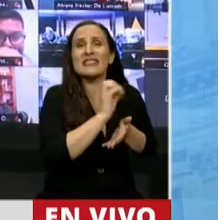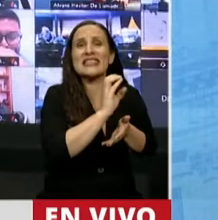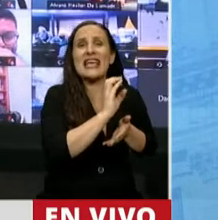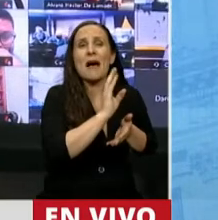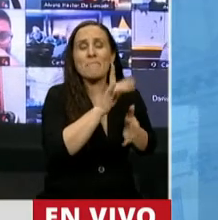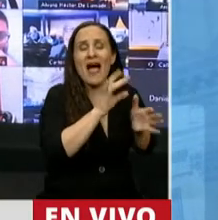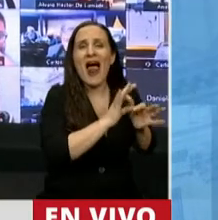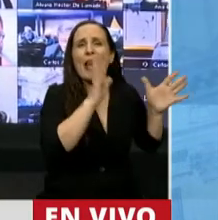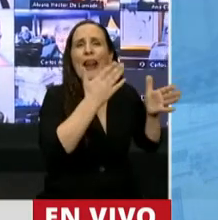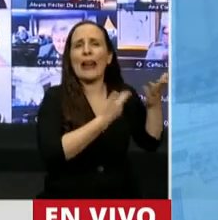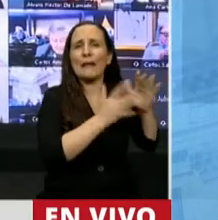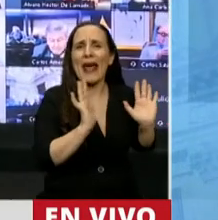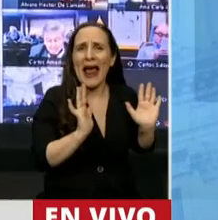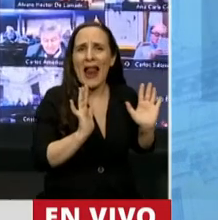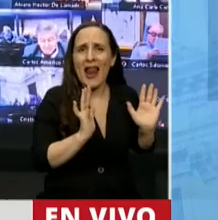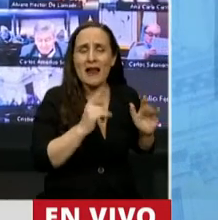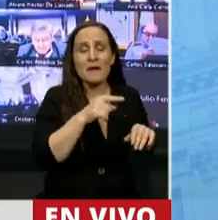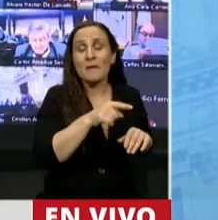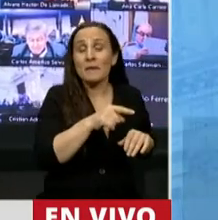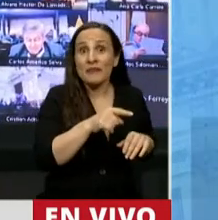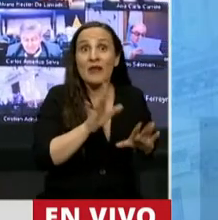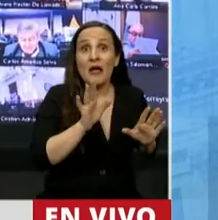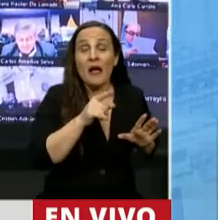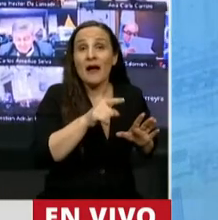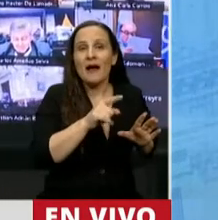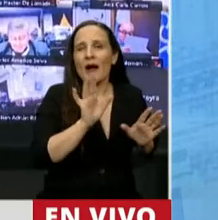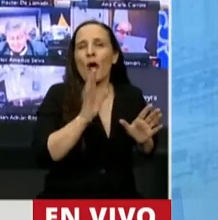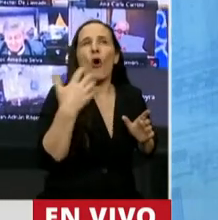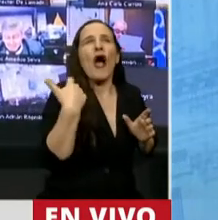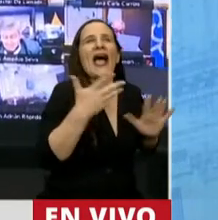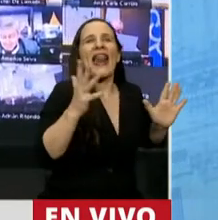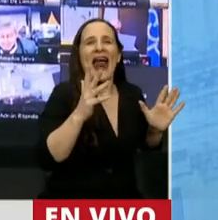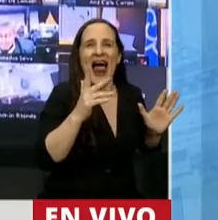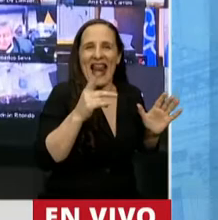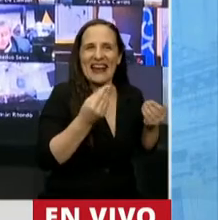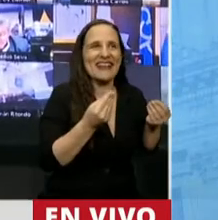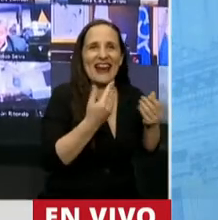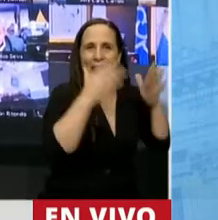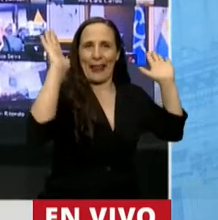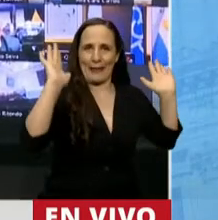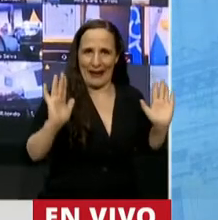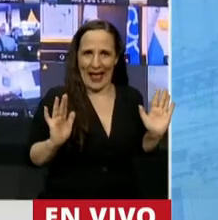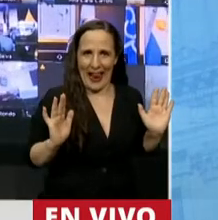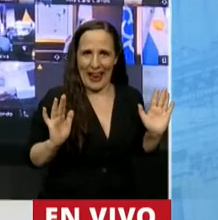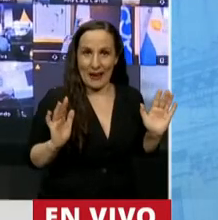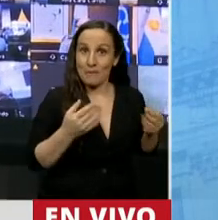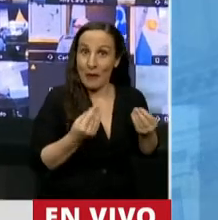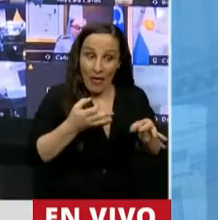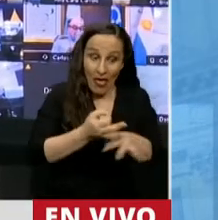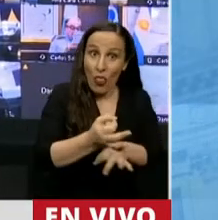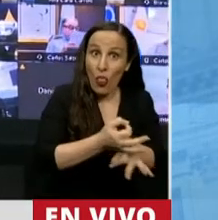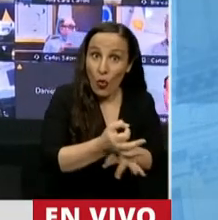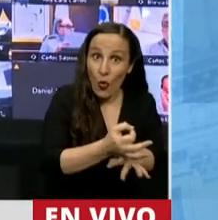en el más grande, en el más excelso de los sentidos, pues en la regimentación de nuestra educación